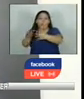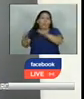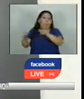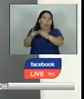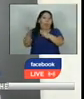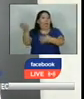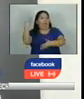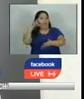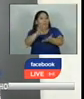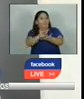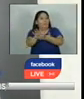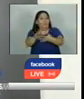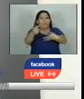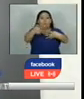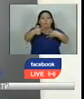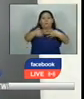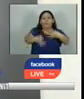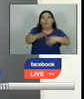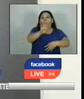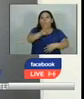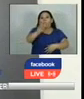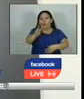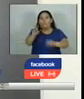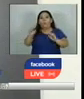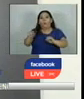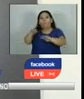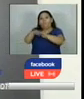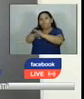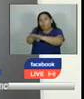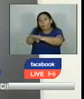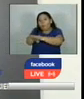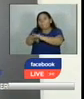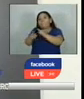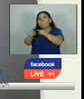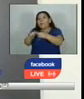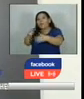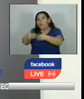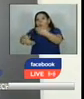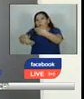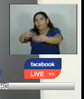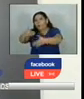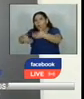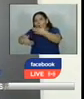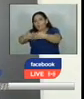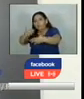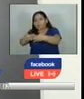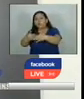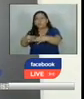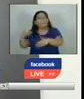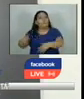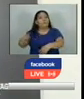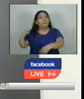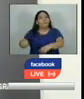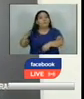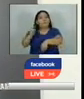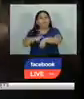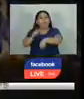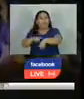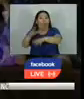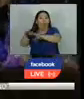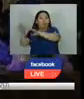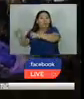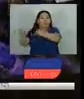escribí previamente bajo el título 42 sino que ingresan a un proceso de remoción acelerada o de